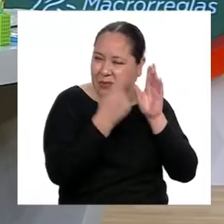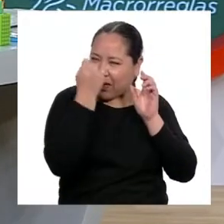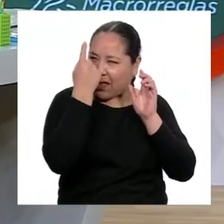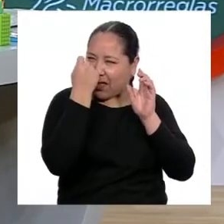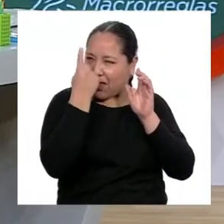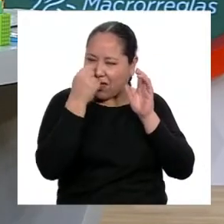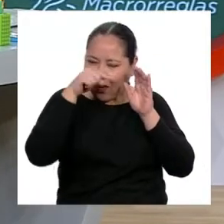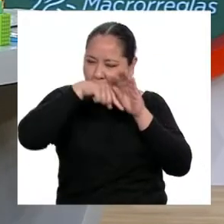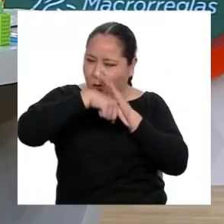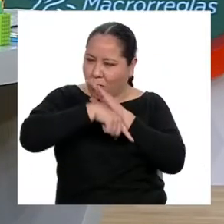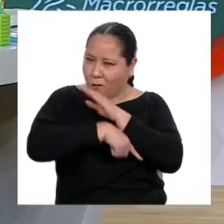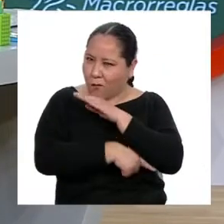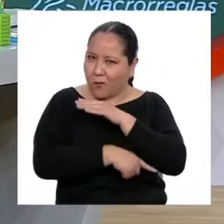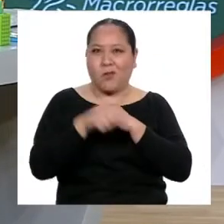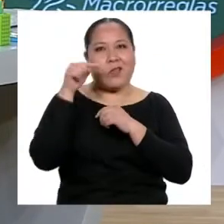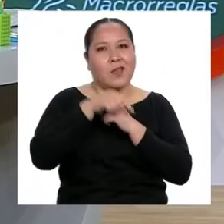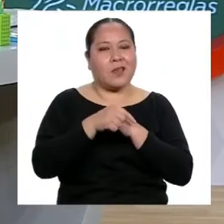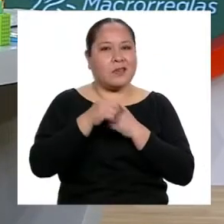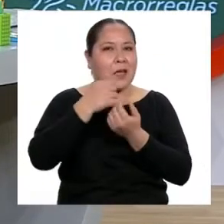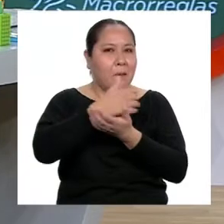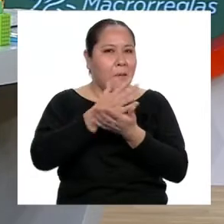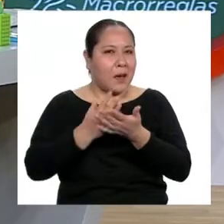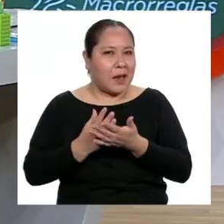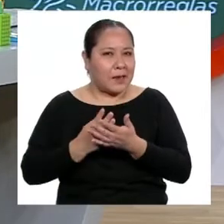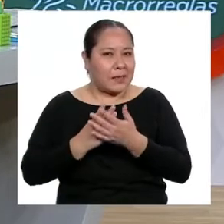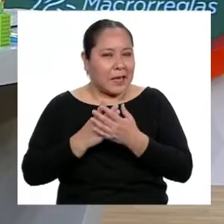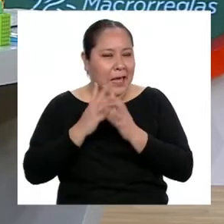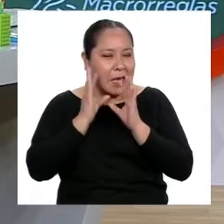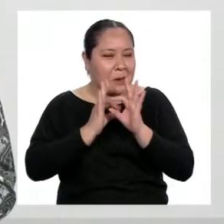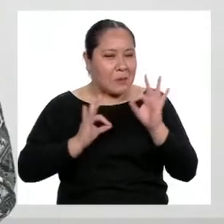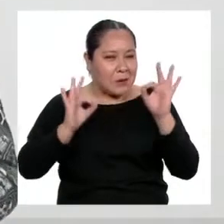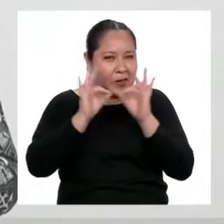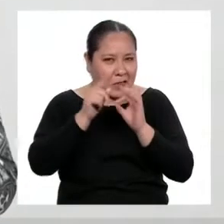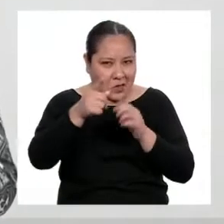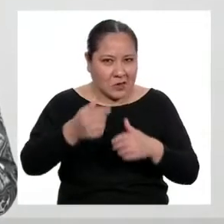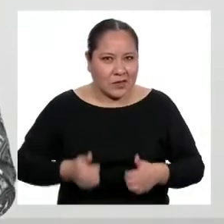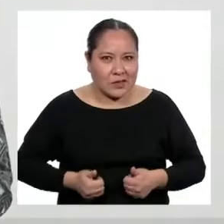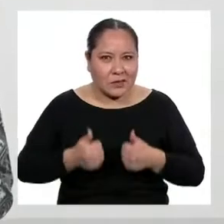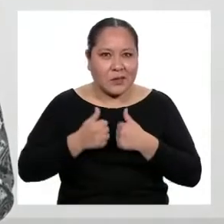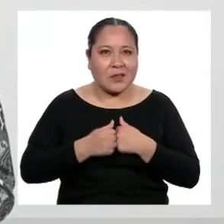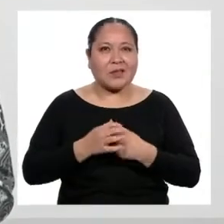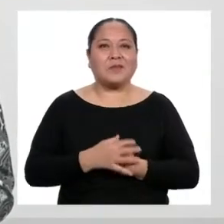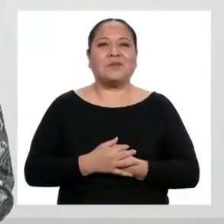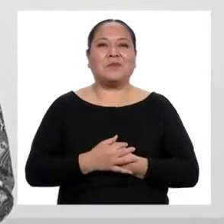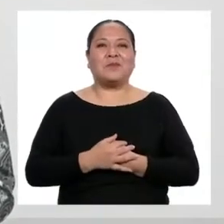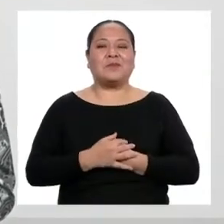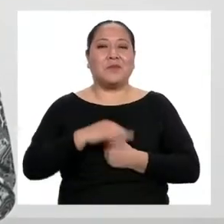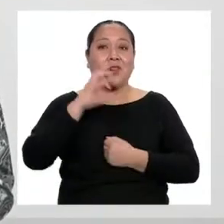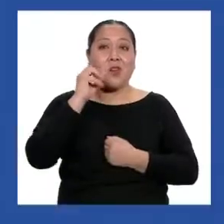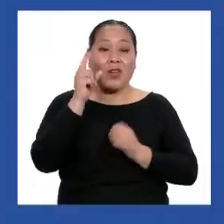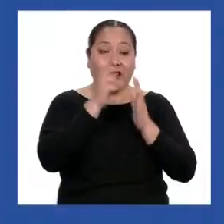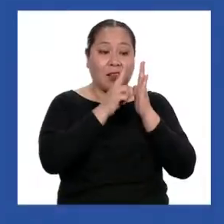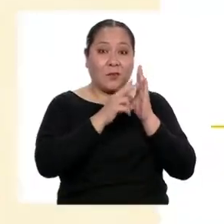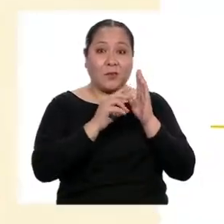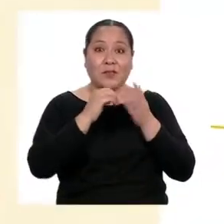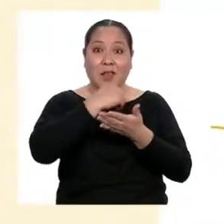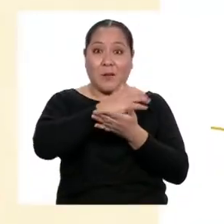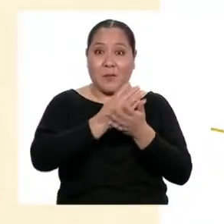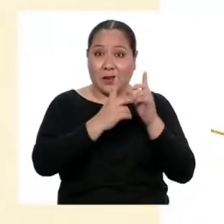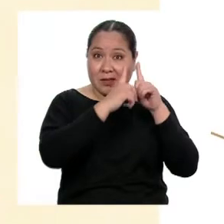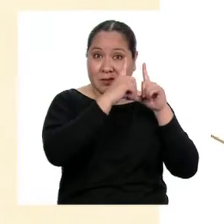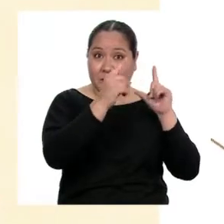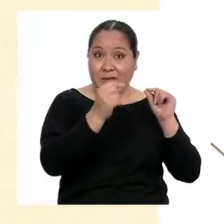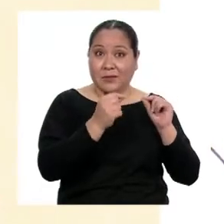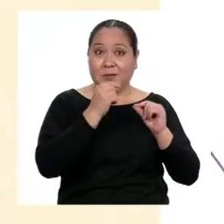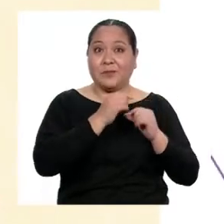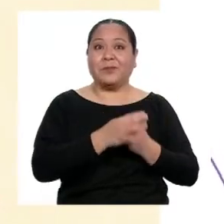profundamente sobre esta etapa tan compleja que están viviendo? Bueno, Rodrigo, ¿leemos el párrafo 2? Cuando